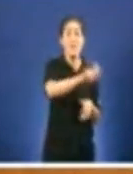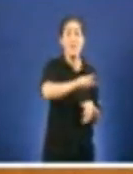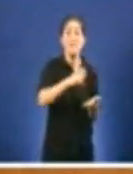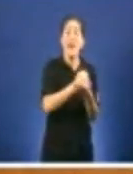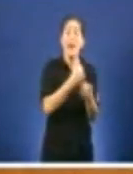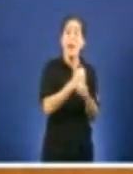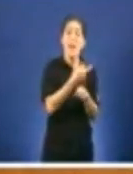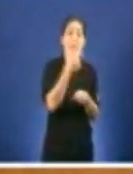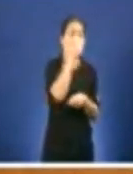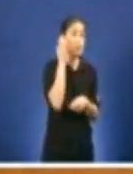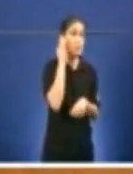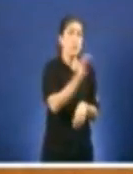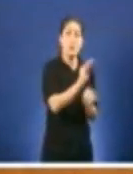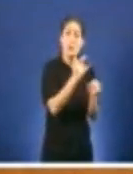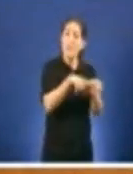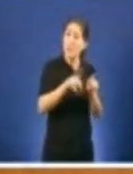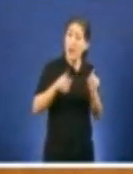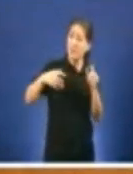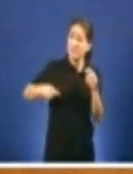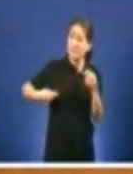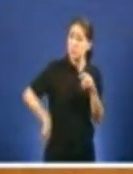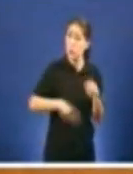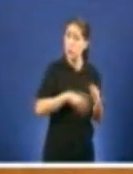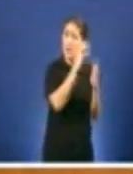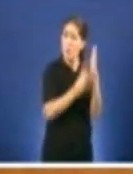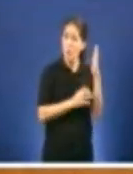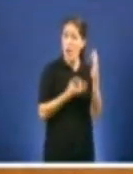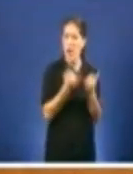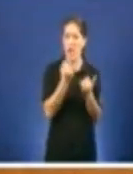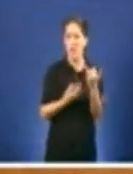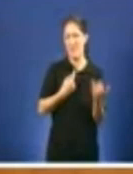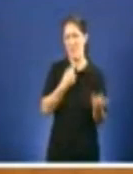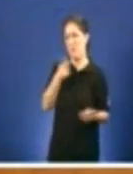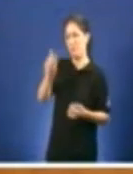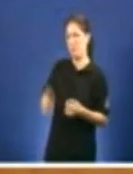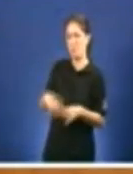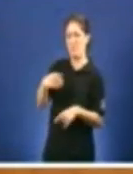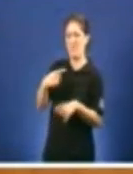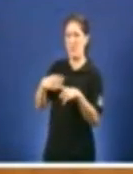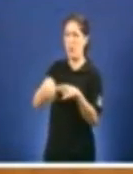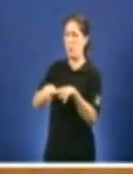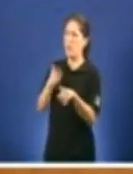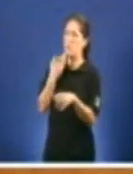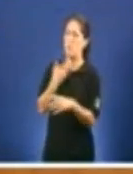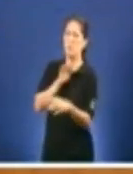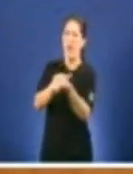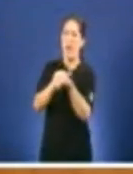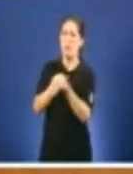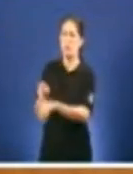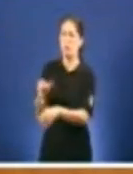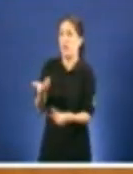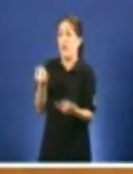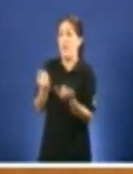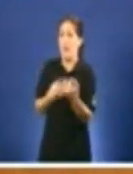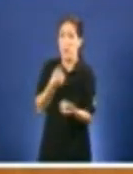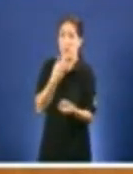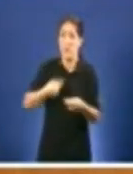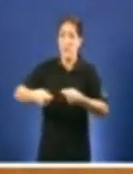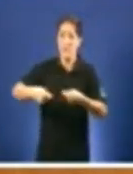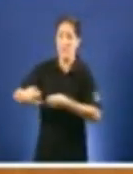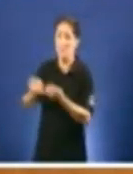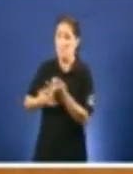Que queren que digan dun presidente con amistades como o narcotraficante Marcial Dorado e os contratos que se mollaron ou que fixeron